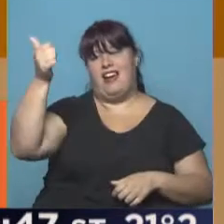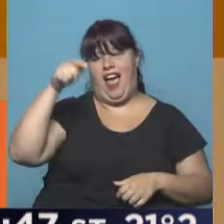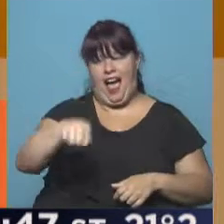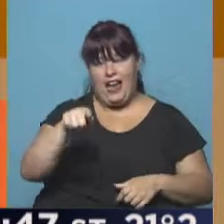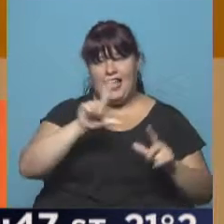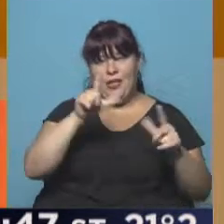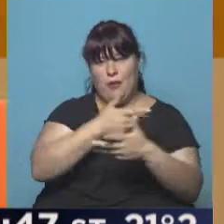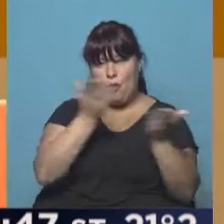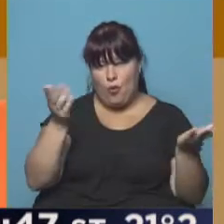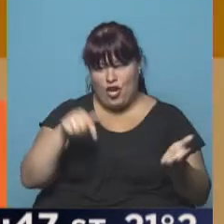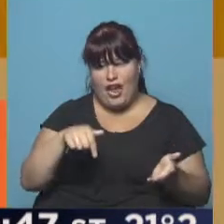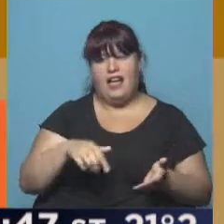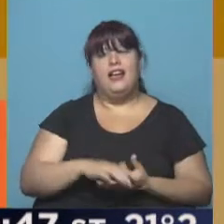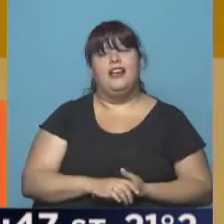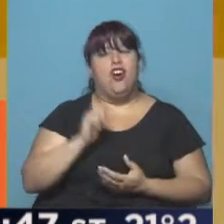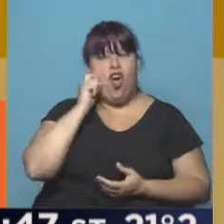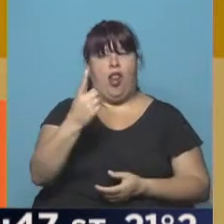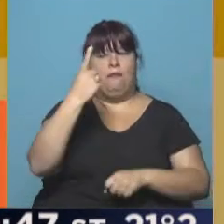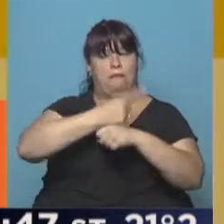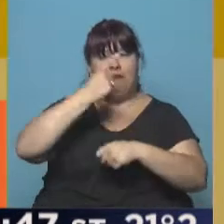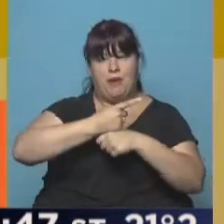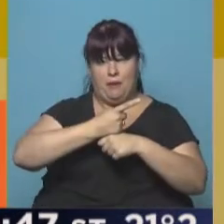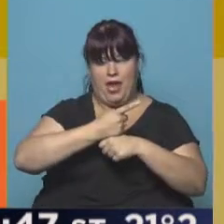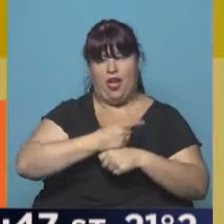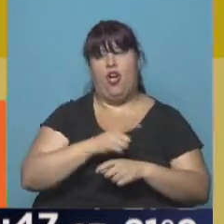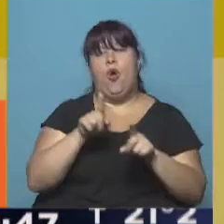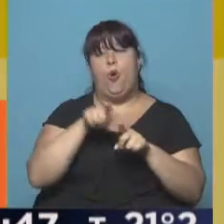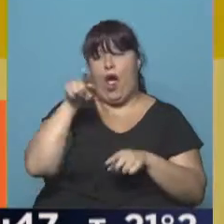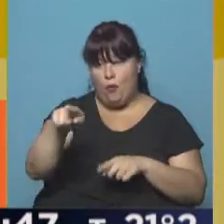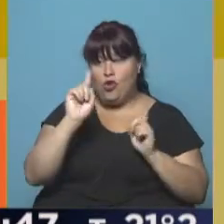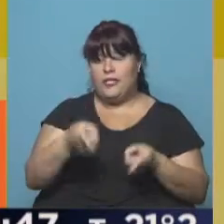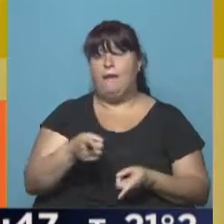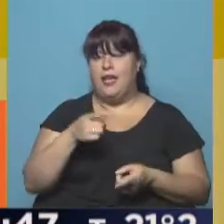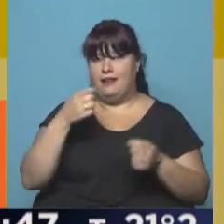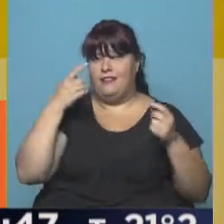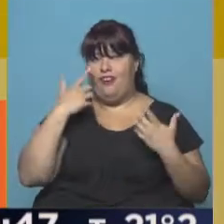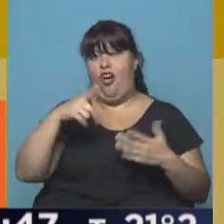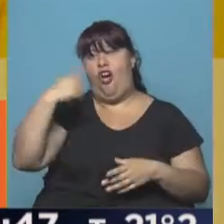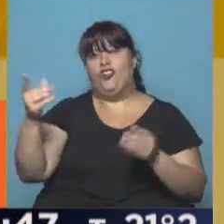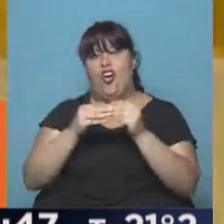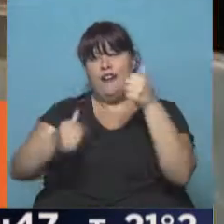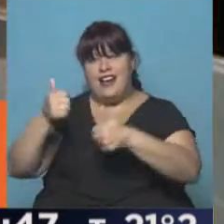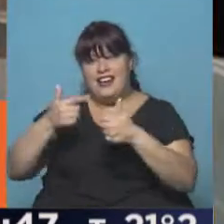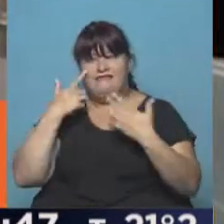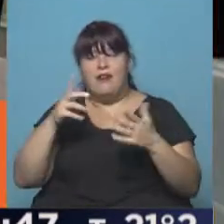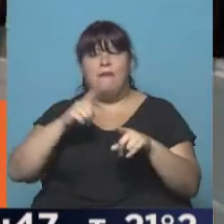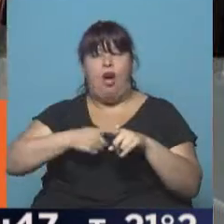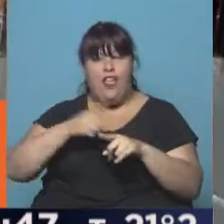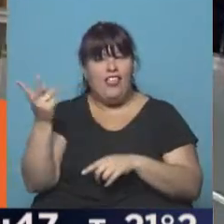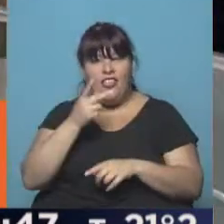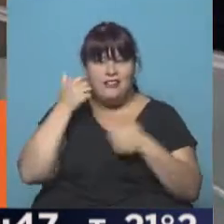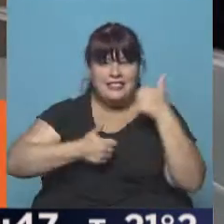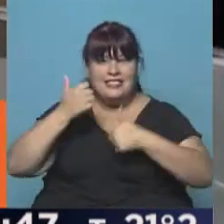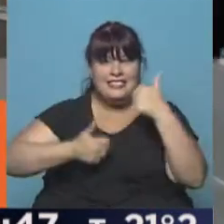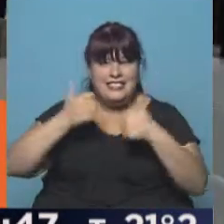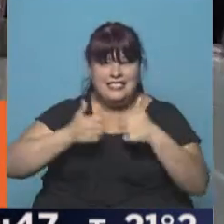digamos, a la televisión pública lograr el primer lugar, como en el caso tuyo también, que es un clásico con otro colega, que hace mucho tiempo viene